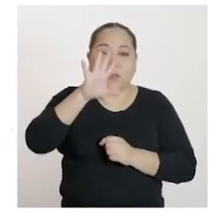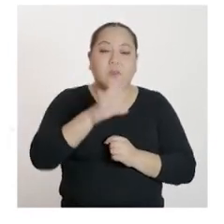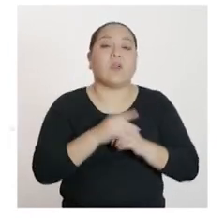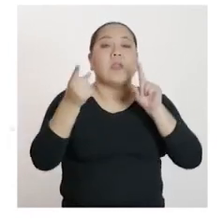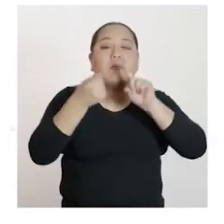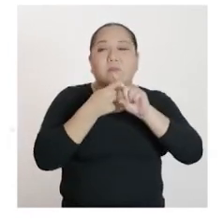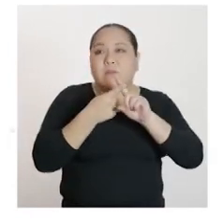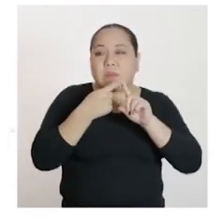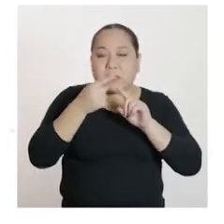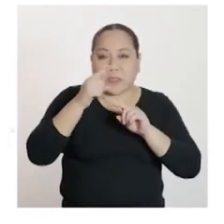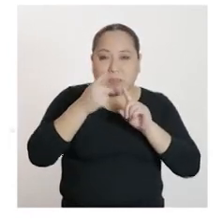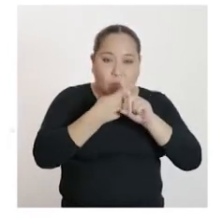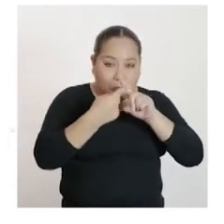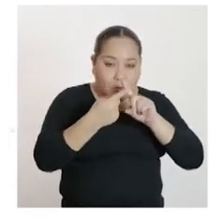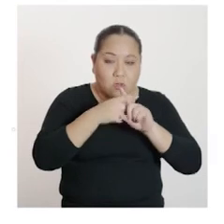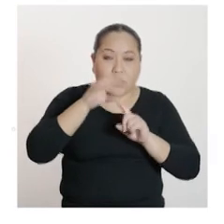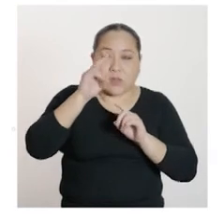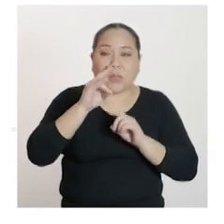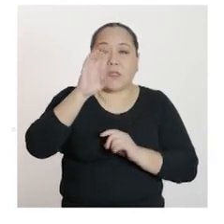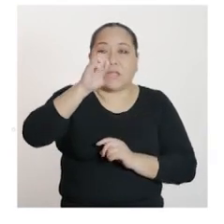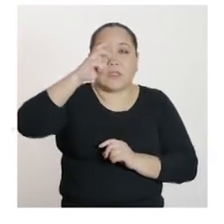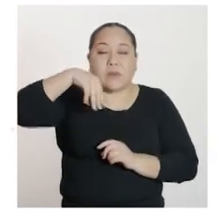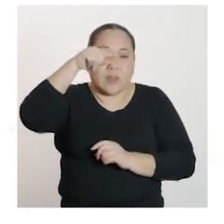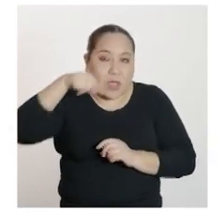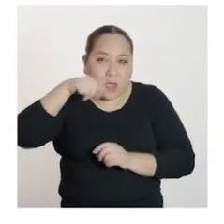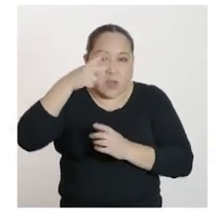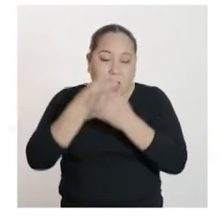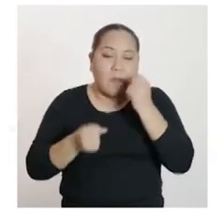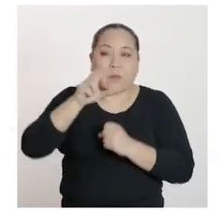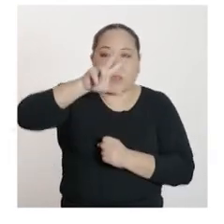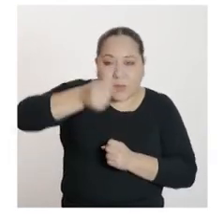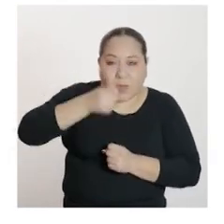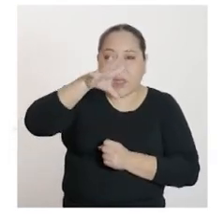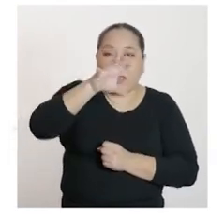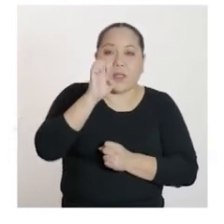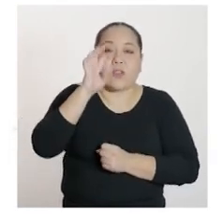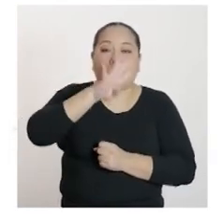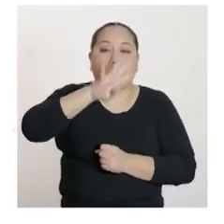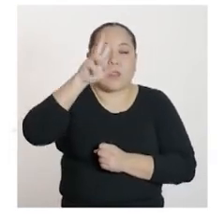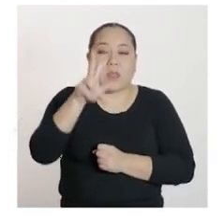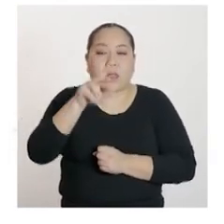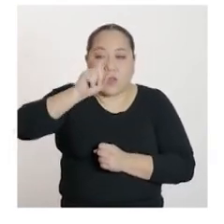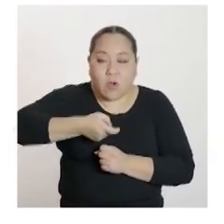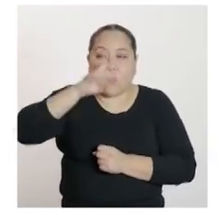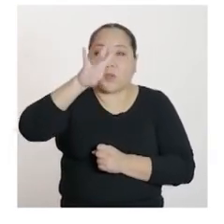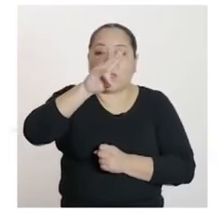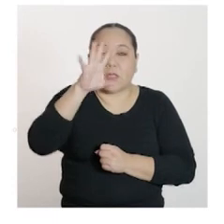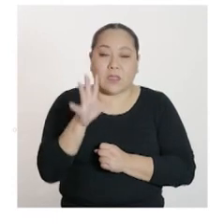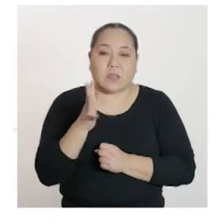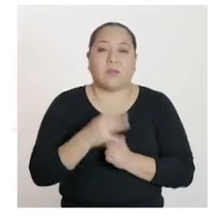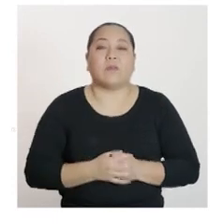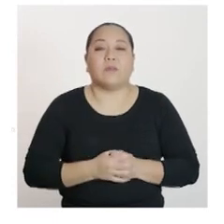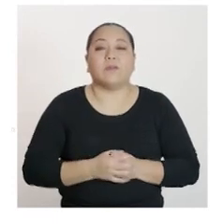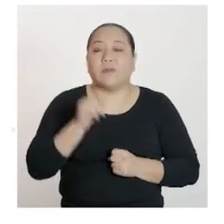que al multiplicarlos nos dan como volumen tres mil quinientos cuarenta y tres coma setenta y cinco,